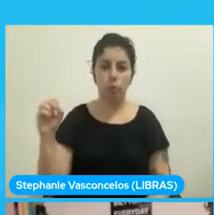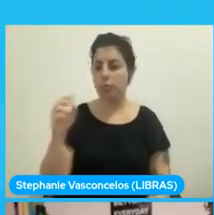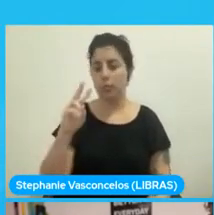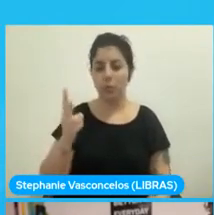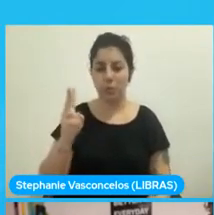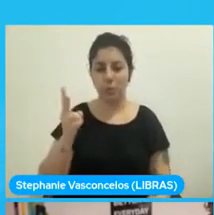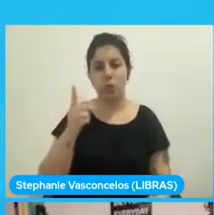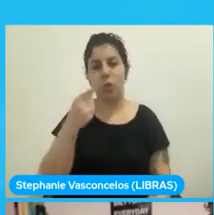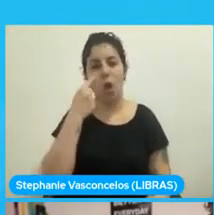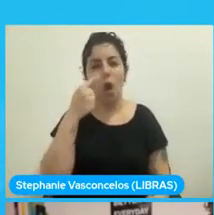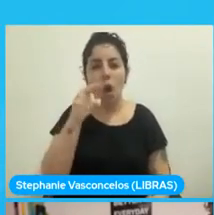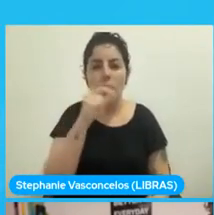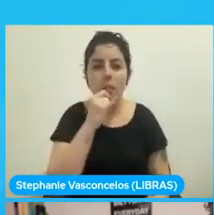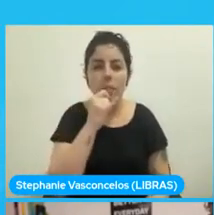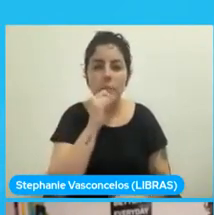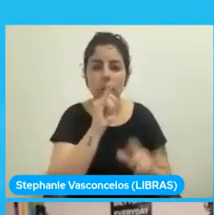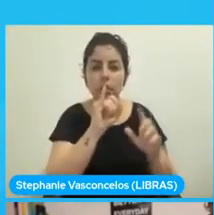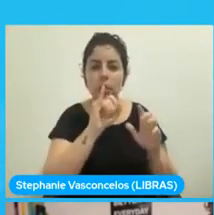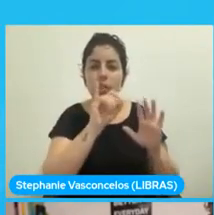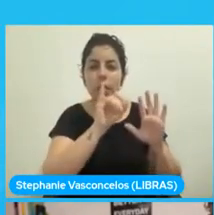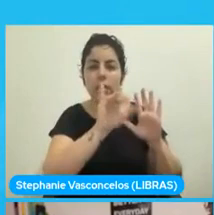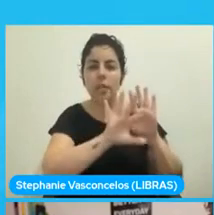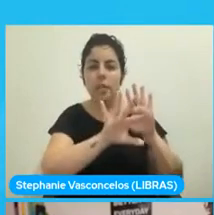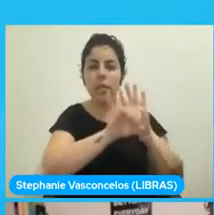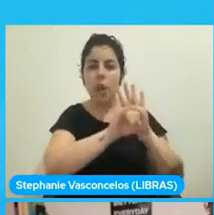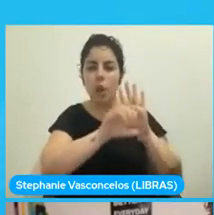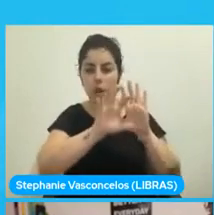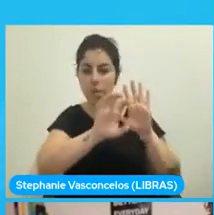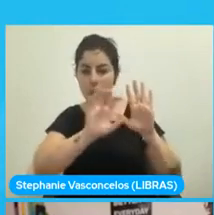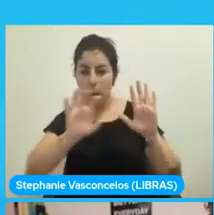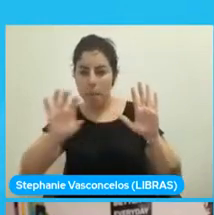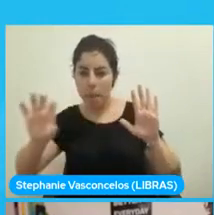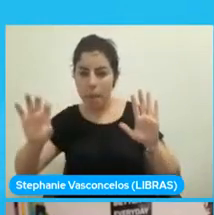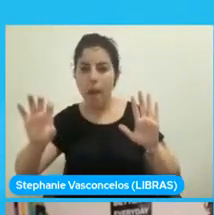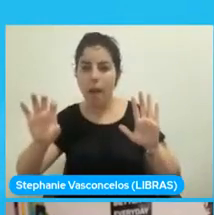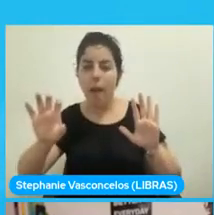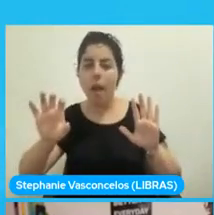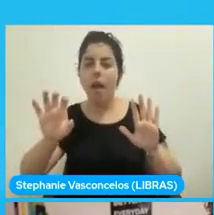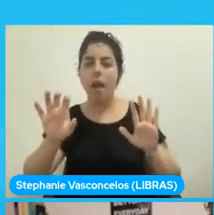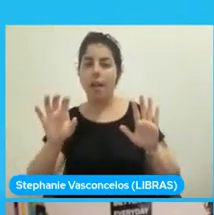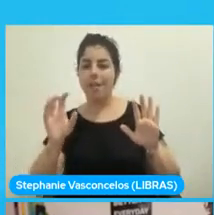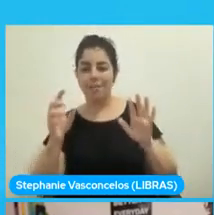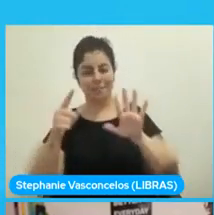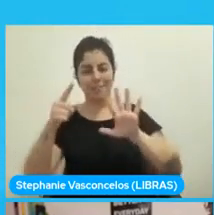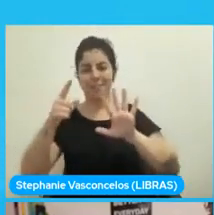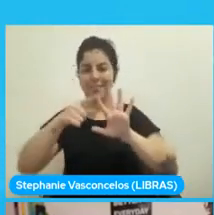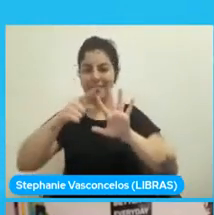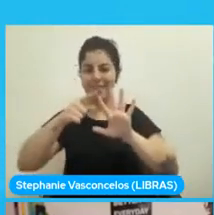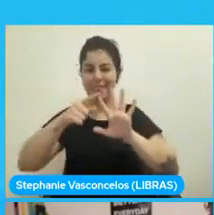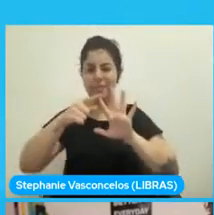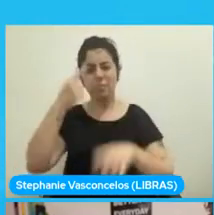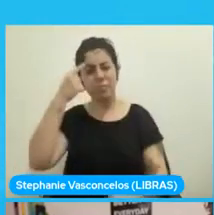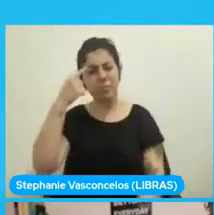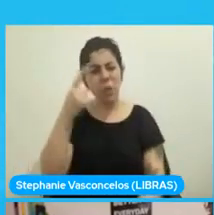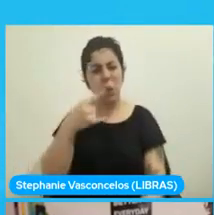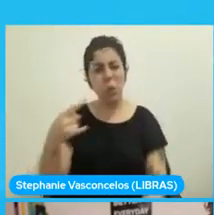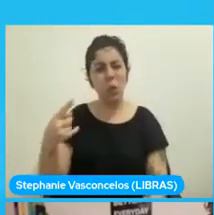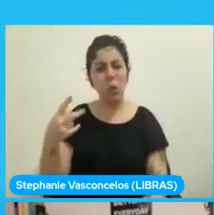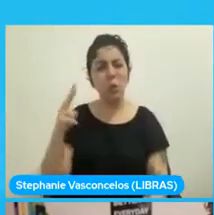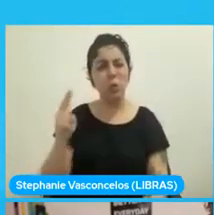Aquí vemos Windows 2000 y quizás nos preguntemos, ¿cómo así que Windows 2000? Lo que pasa